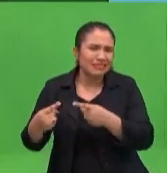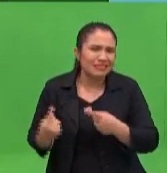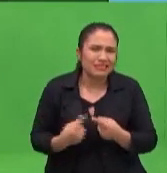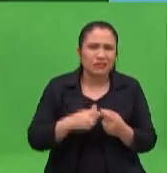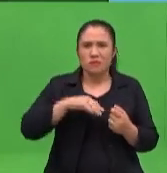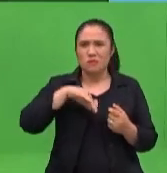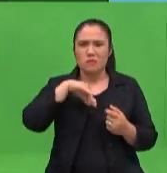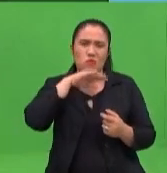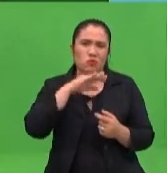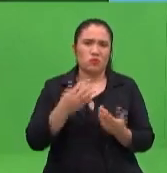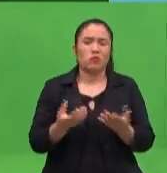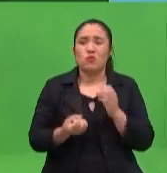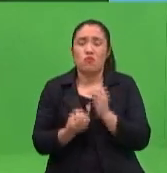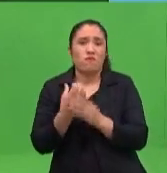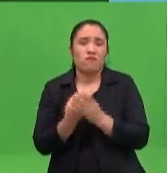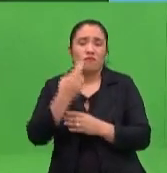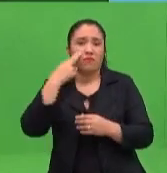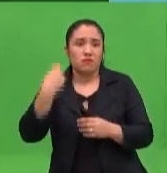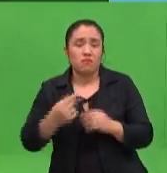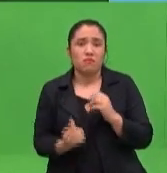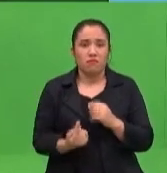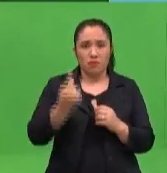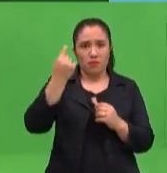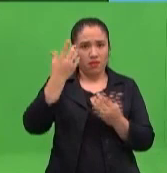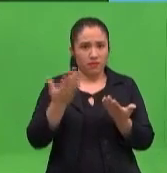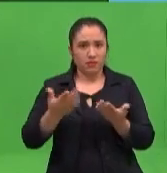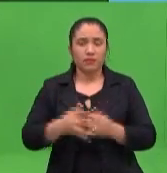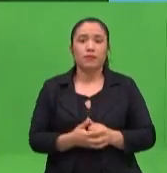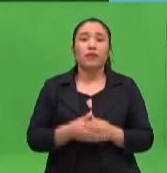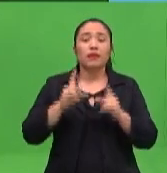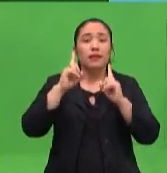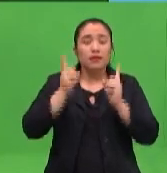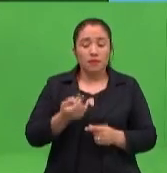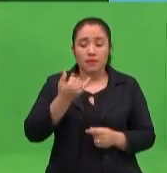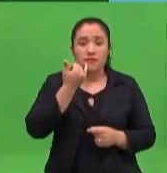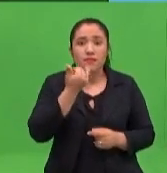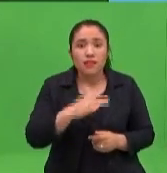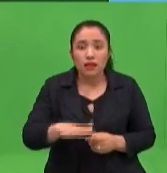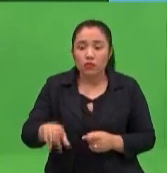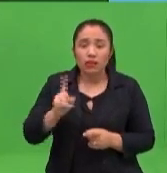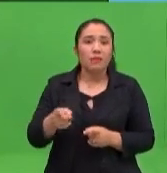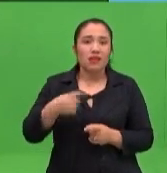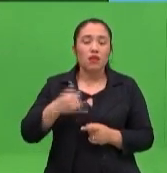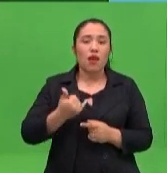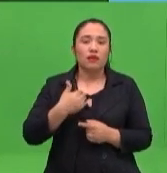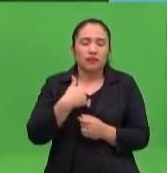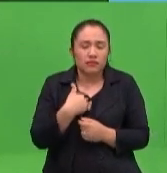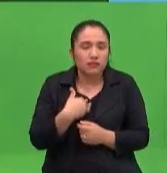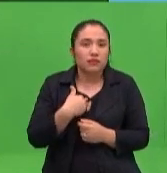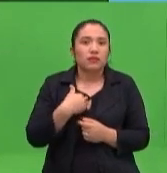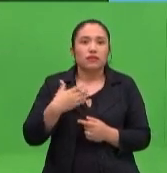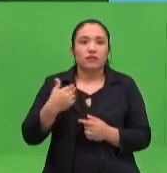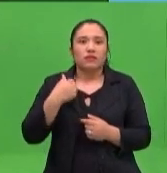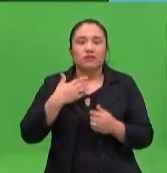circunstancias nuevas que estamos viviendo. Y bueno, nuestros niños también están viviendo una situación especial y